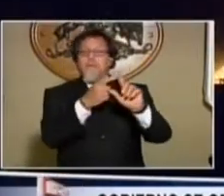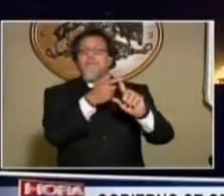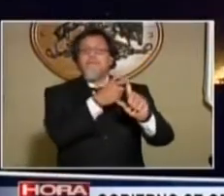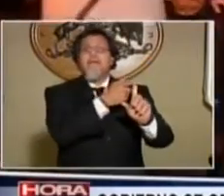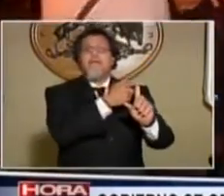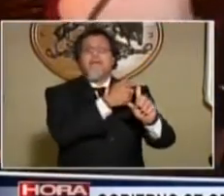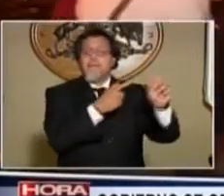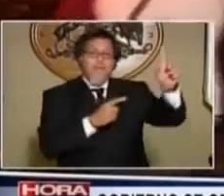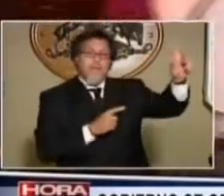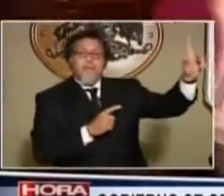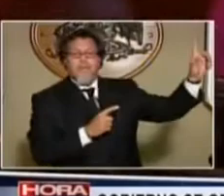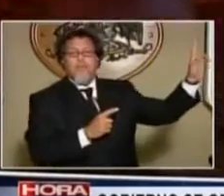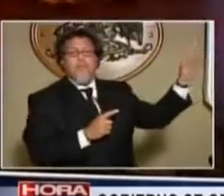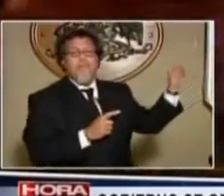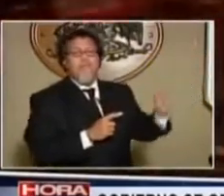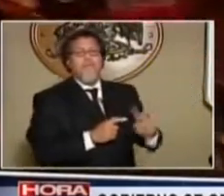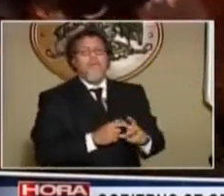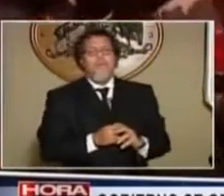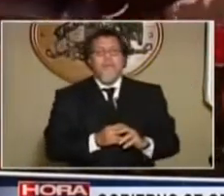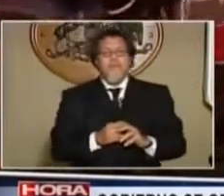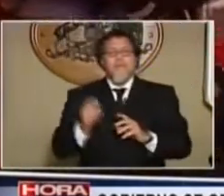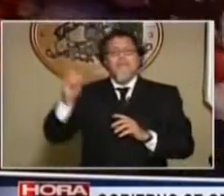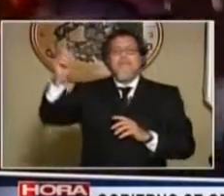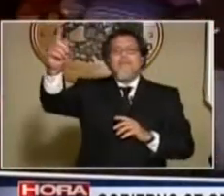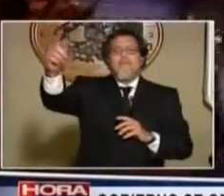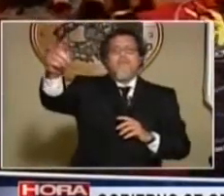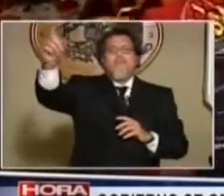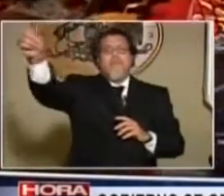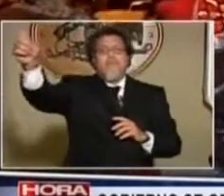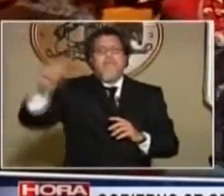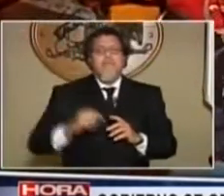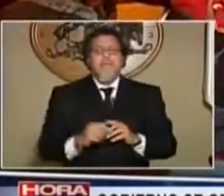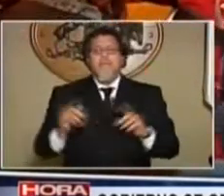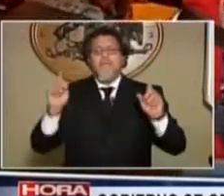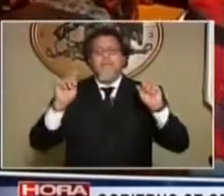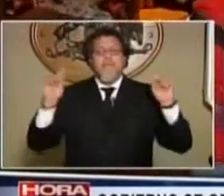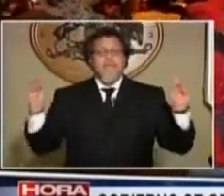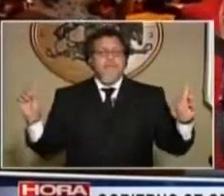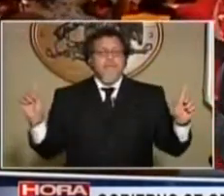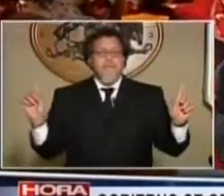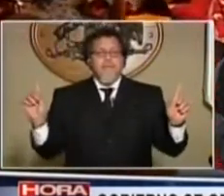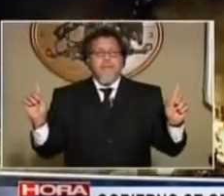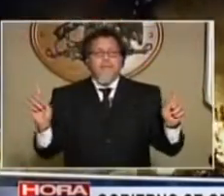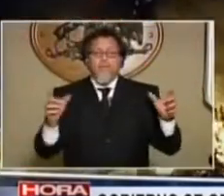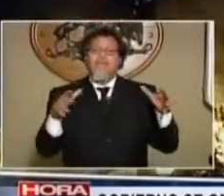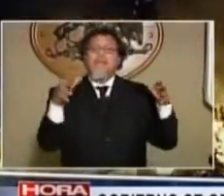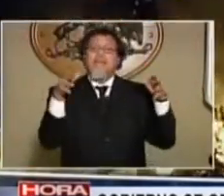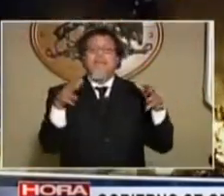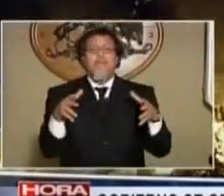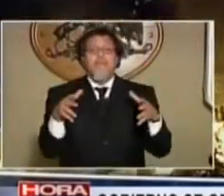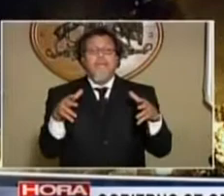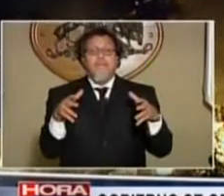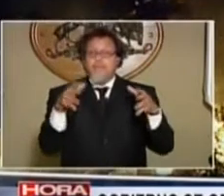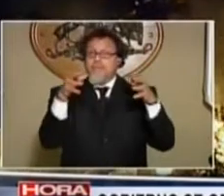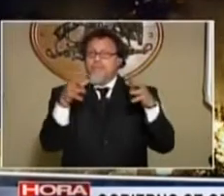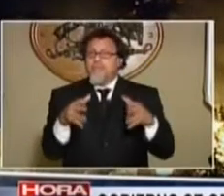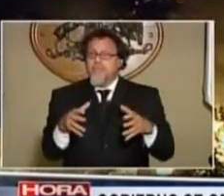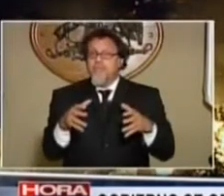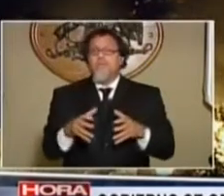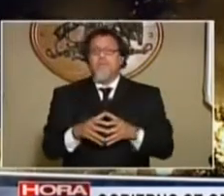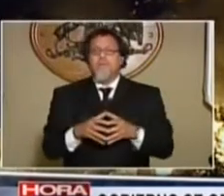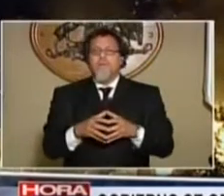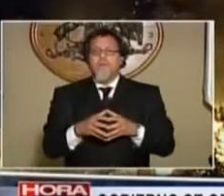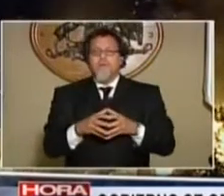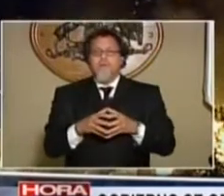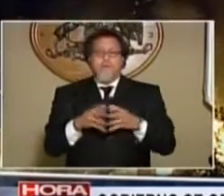tenemos en Viña del Mar, está repleto de campamentos irregulares, vamos a San Antonio de Cartagena y en otras partes de Chile. Ocurre que en la región de Valparaíso, donde más